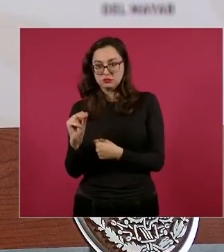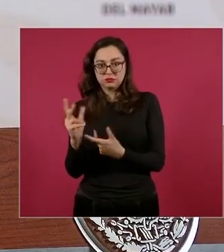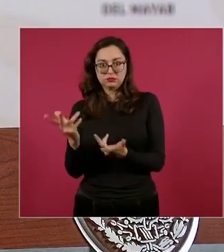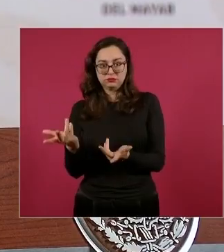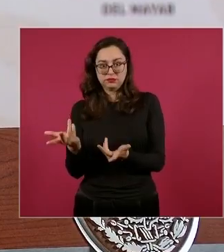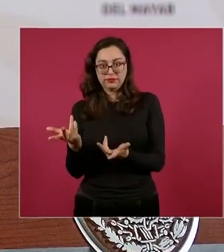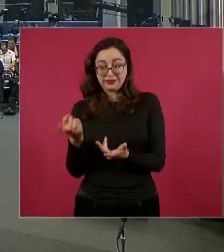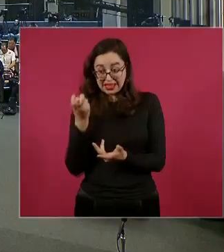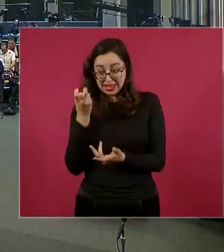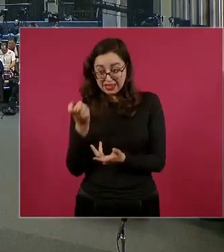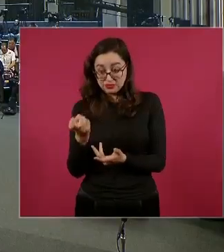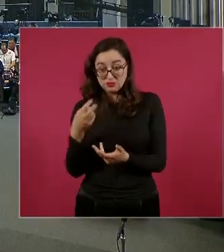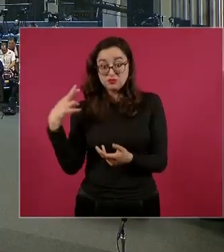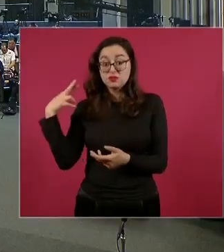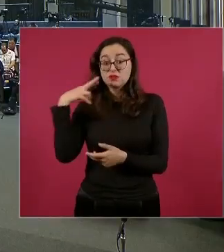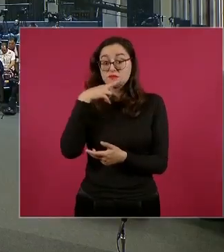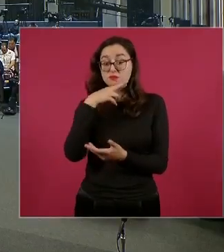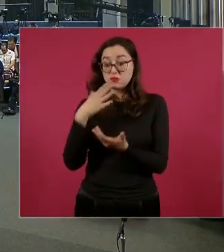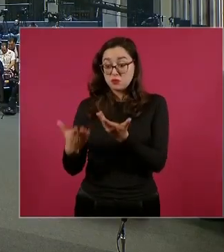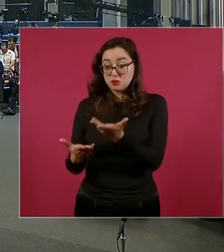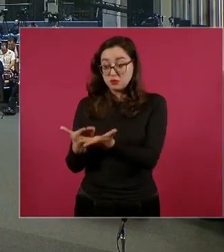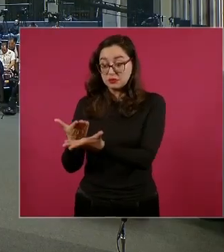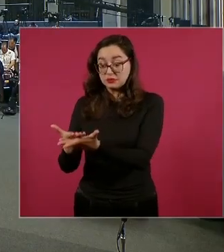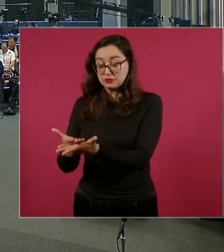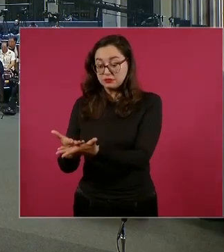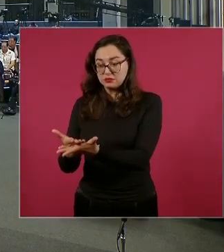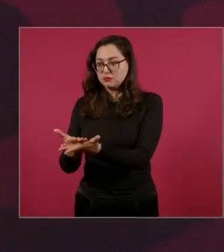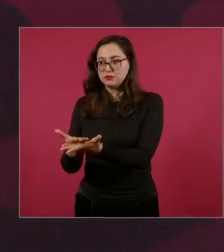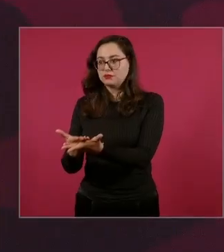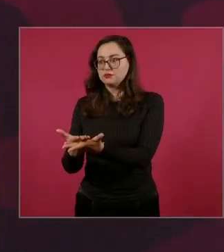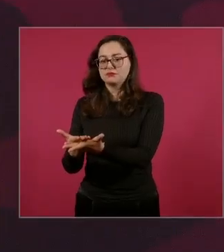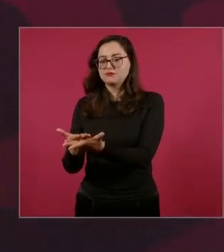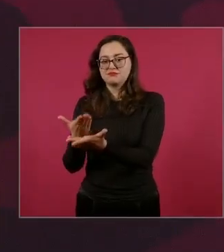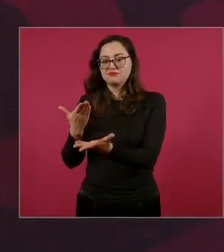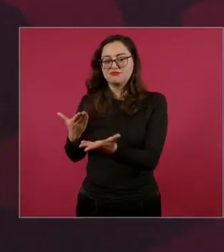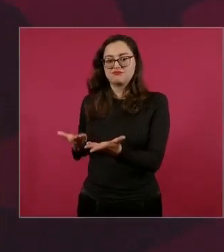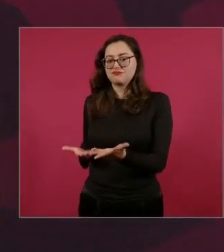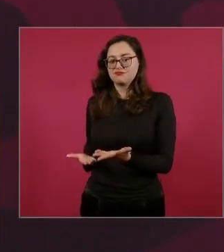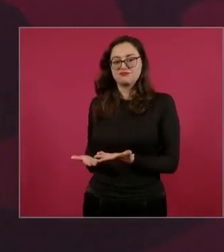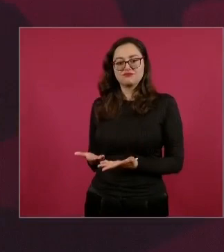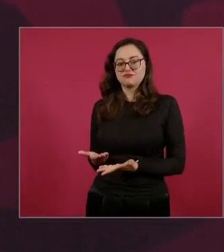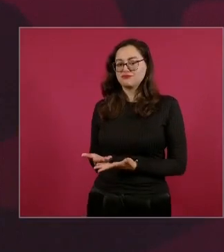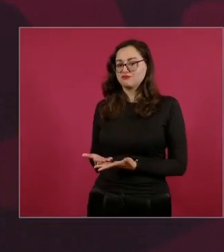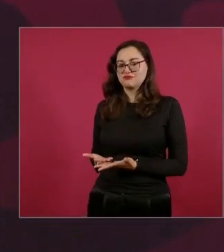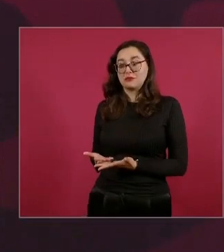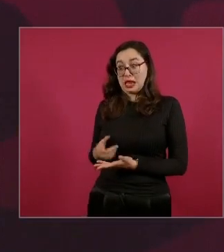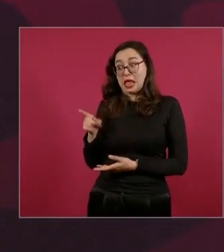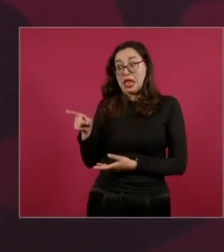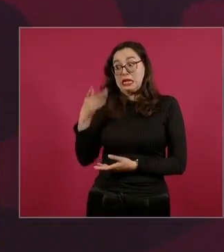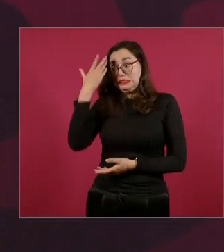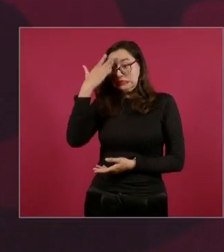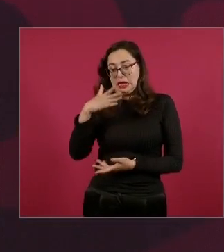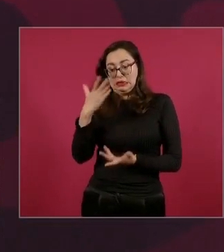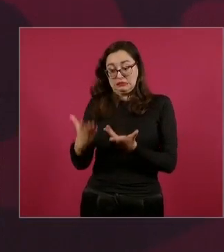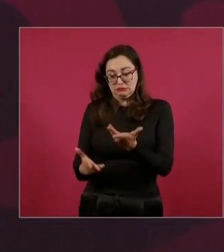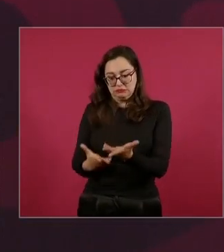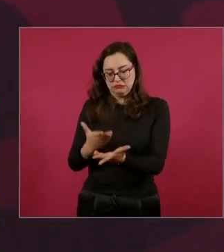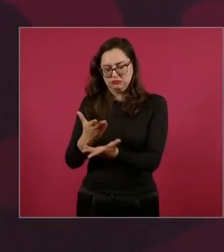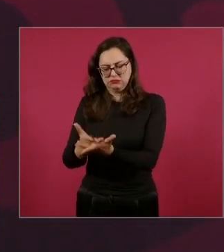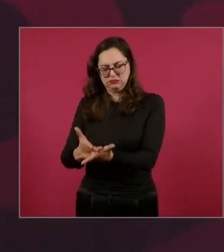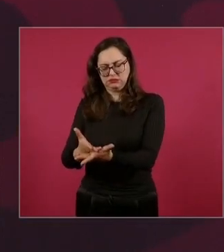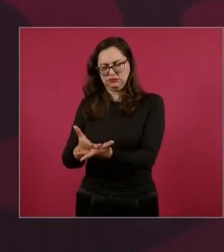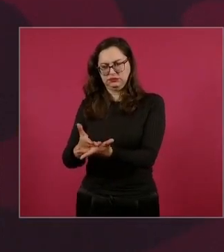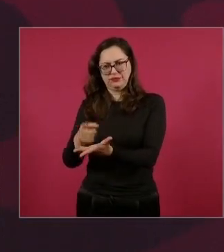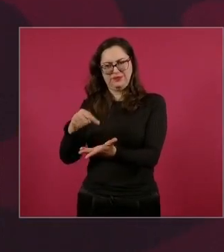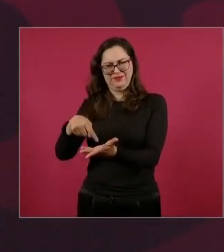como él sabe perfectamente que no es competencia de la Corte, lo